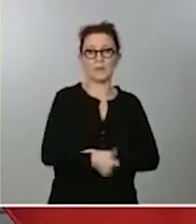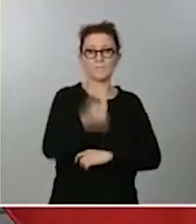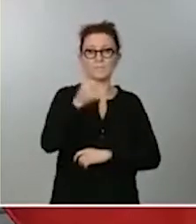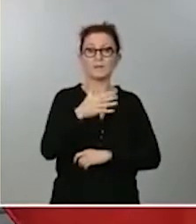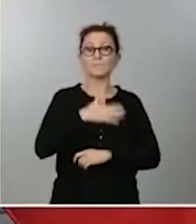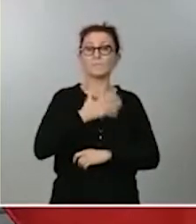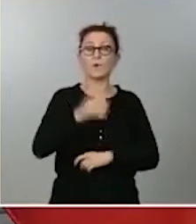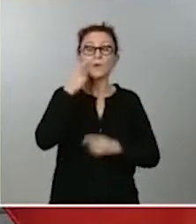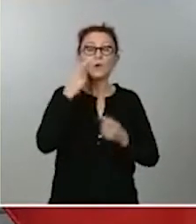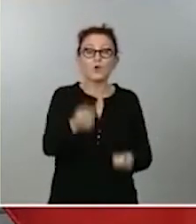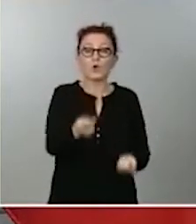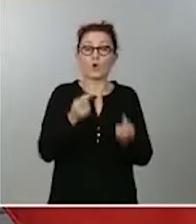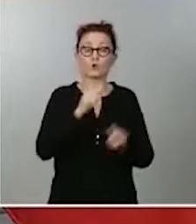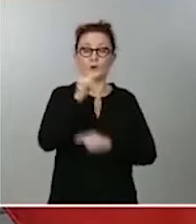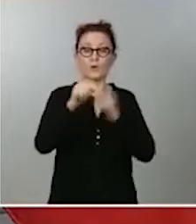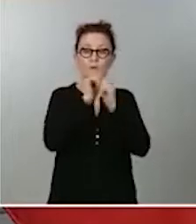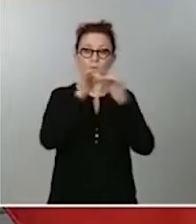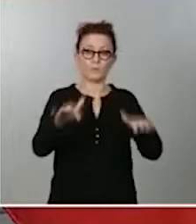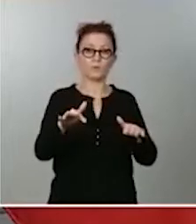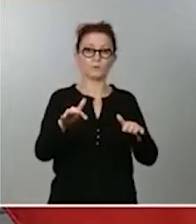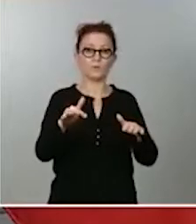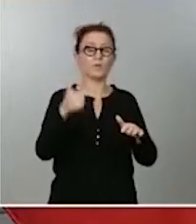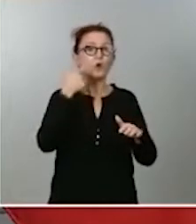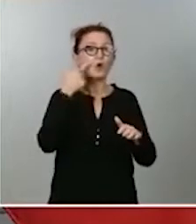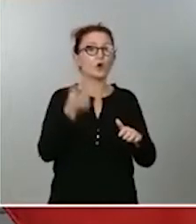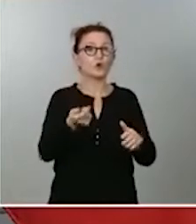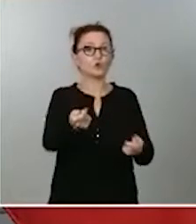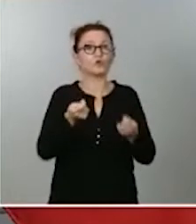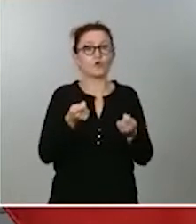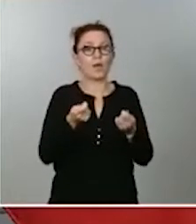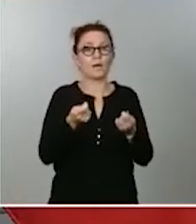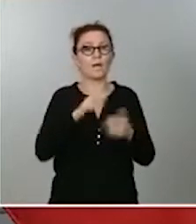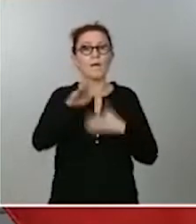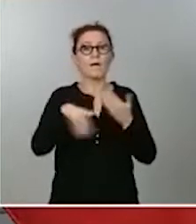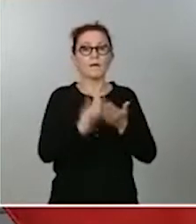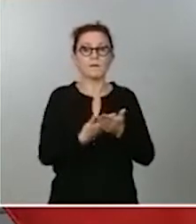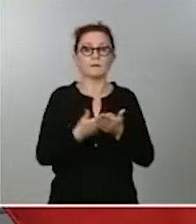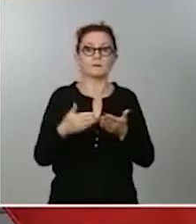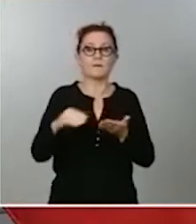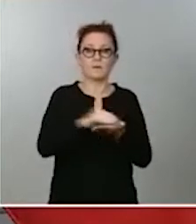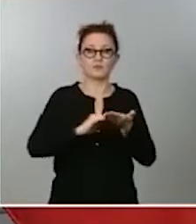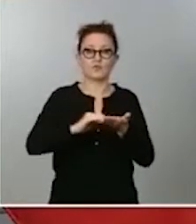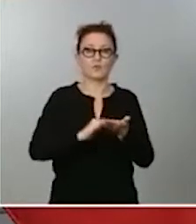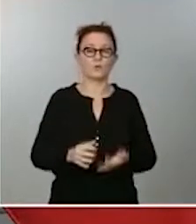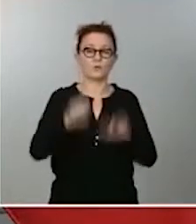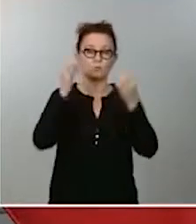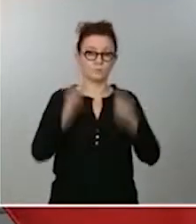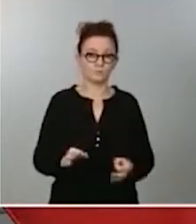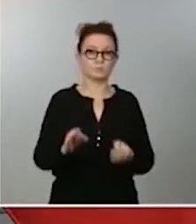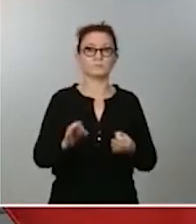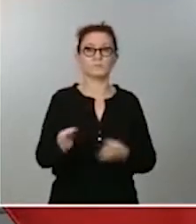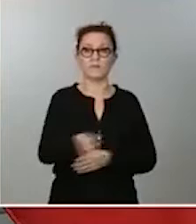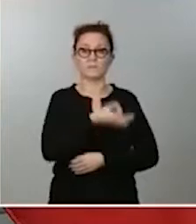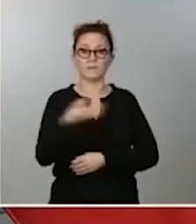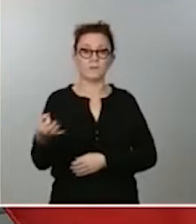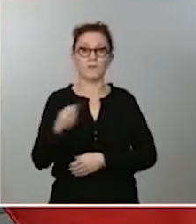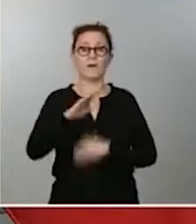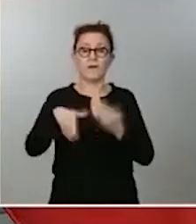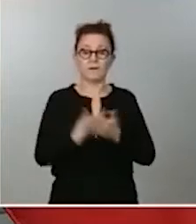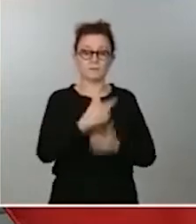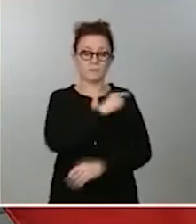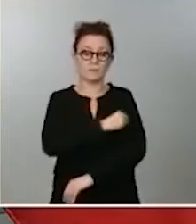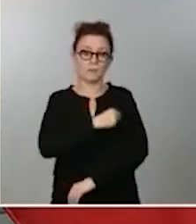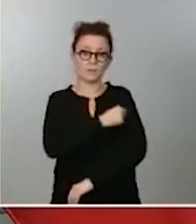esta situación hasta que tengamos el remedio definitivo que no llegará hasta que no tengamos la vacuna o el tratamiento necesario.